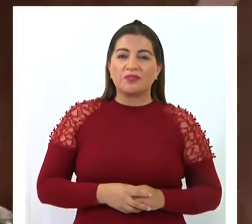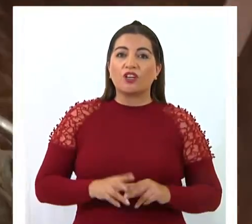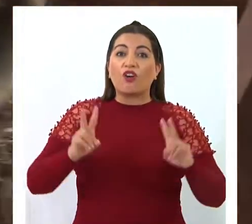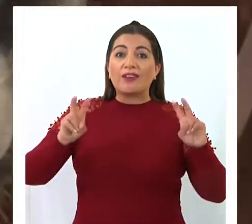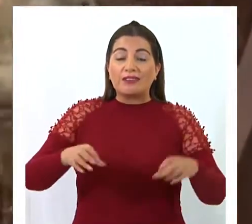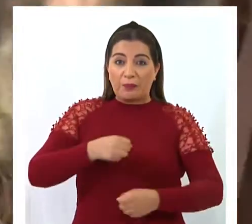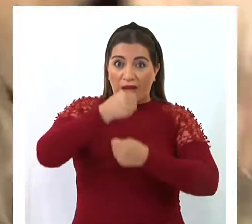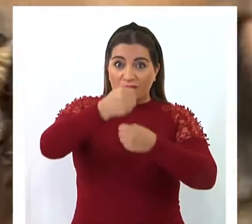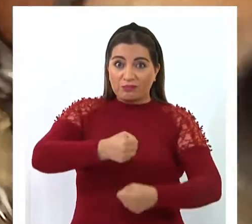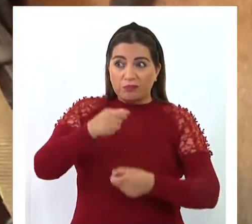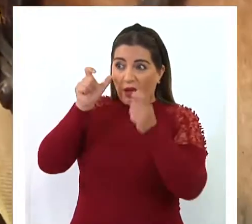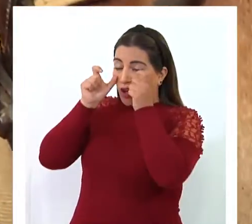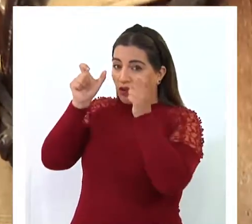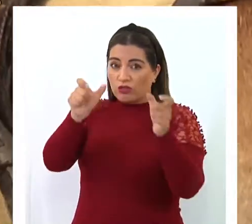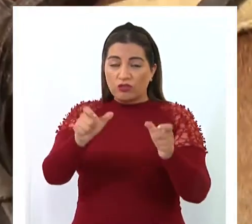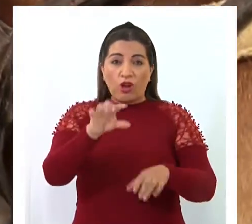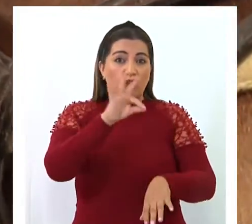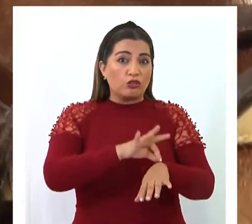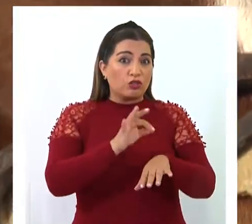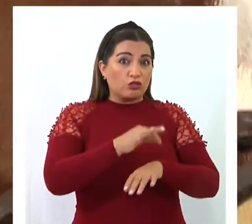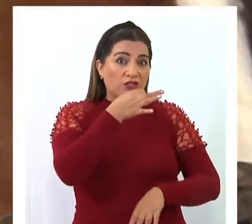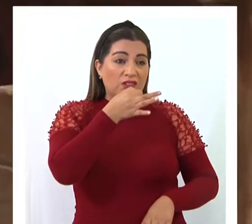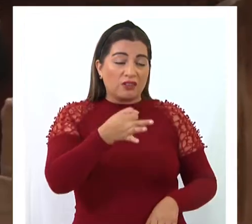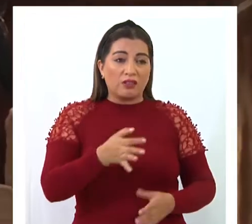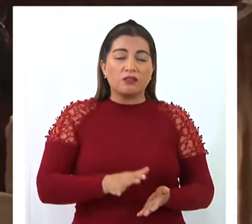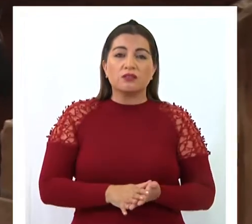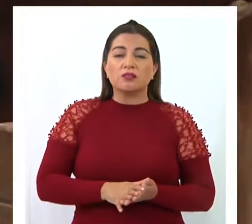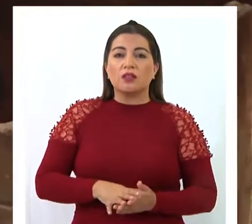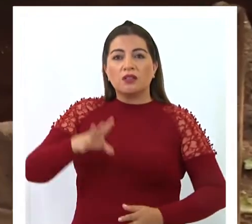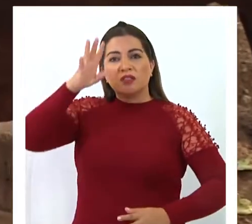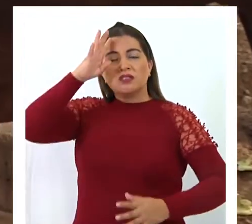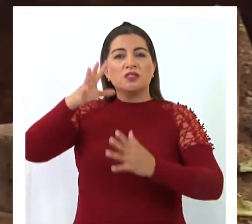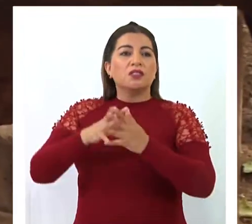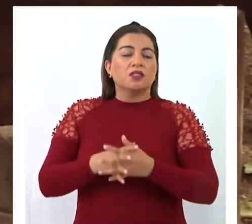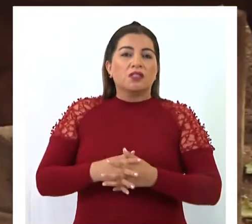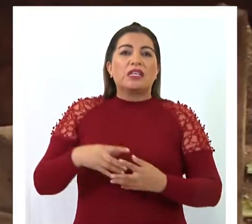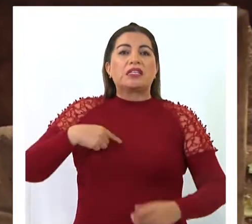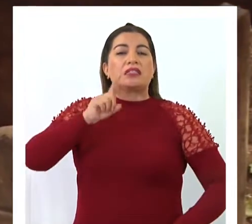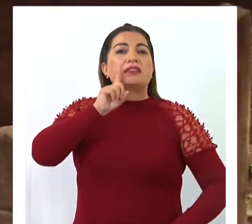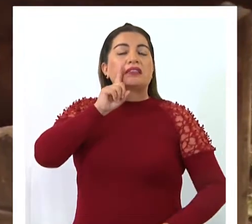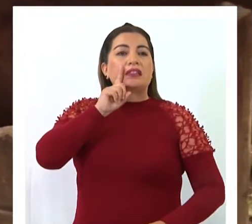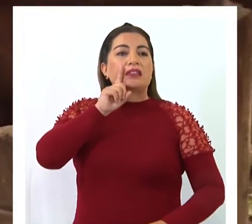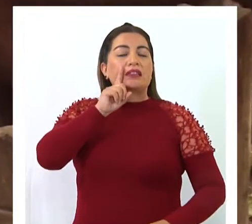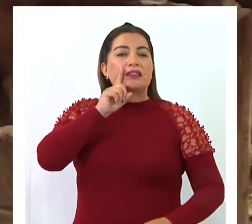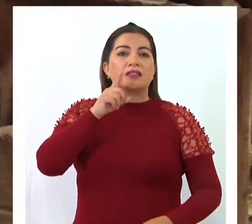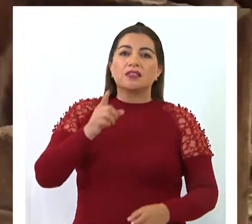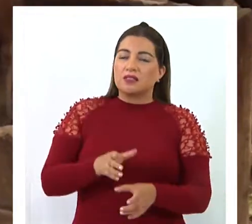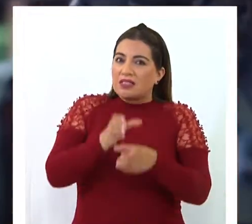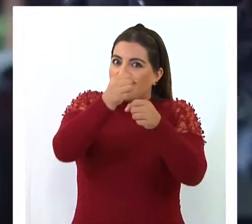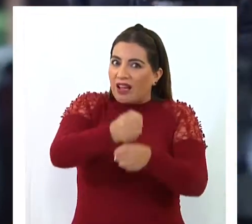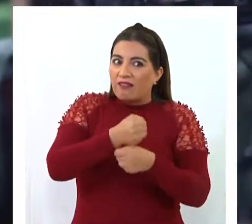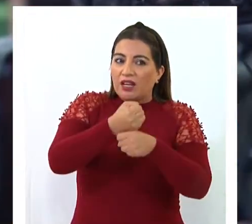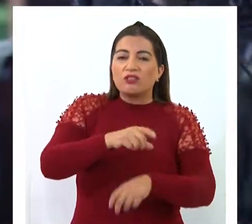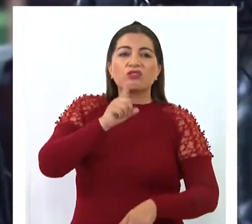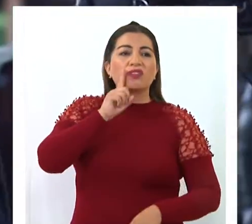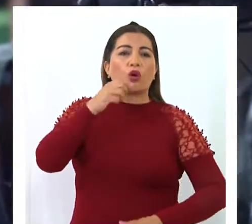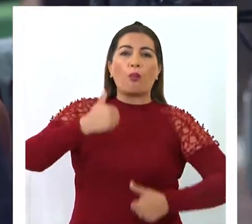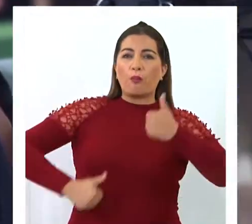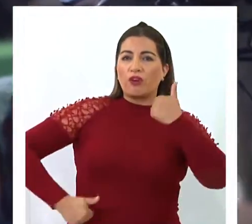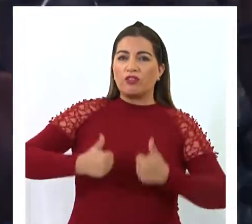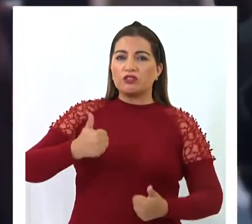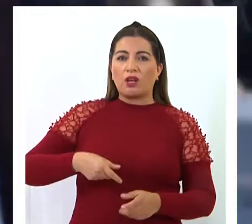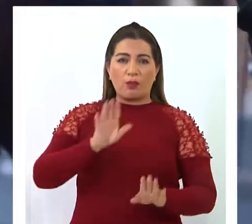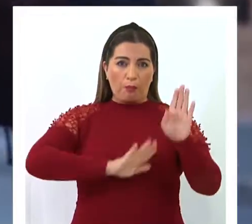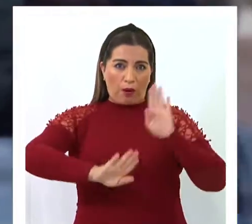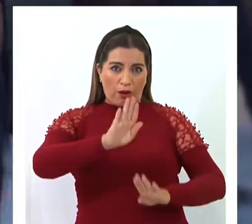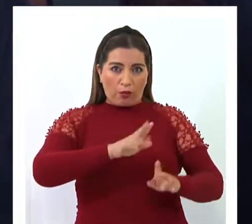uso de equinos para patrullaje, el veterinario precisó que las Fuerzas Armadas y de Orden que usan caballos para esta labor cuentan con los profesionales